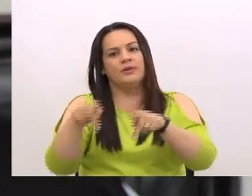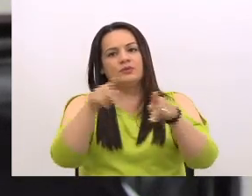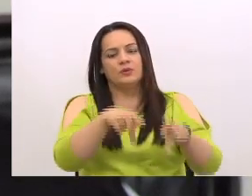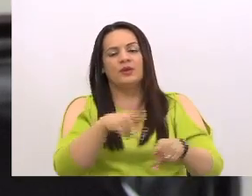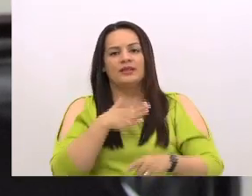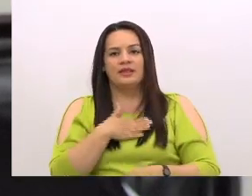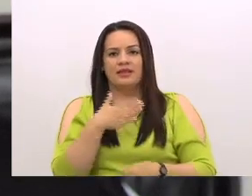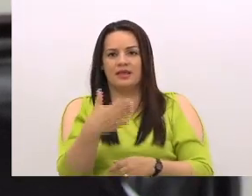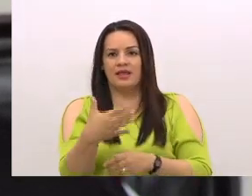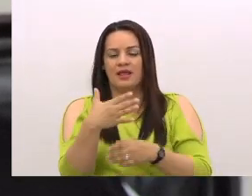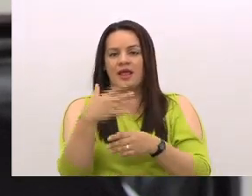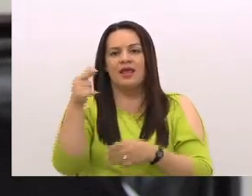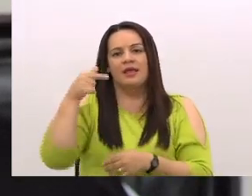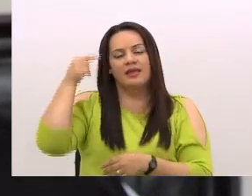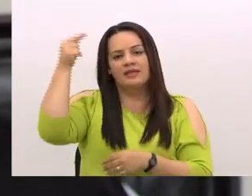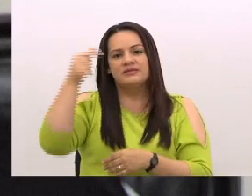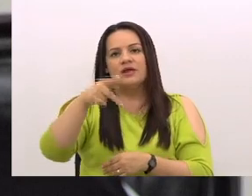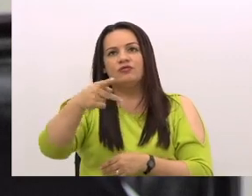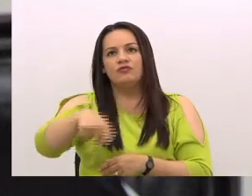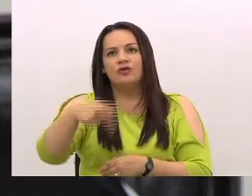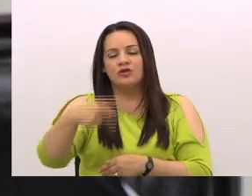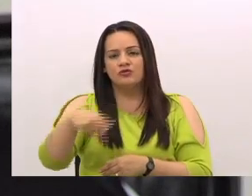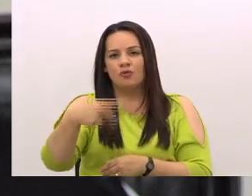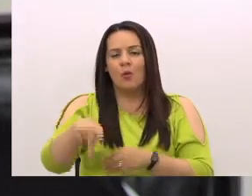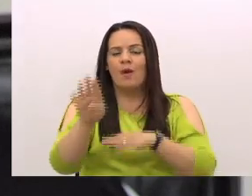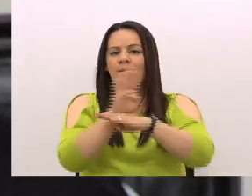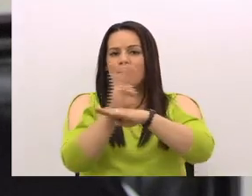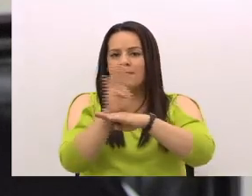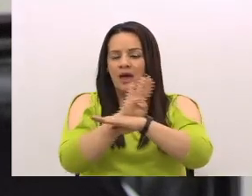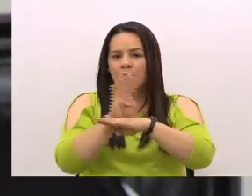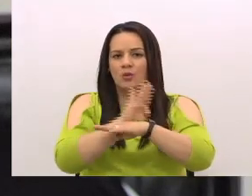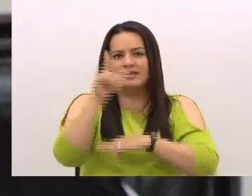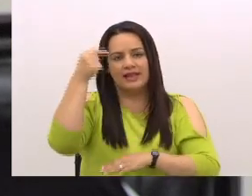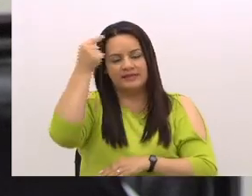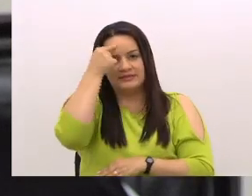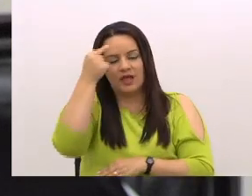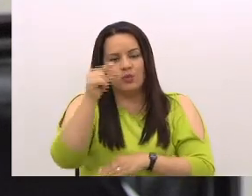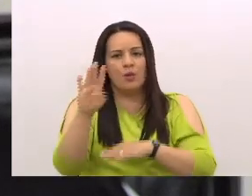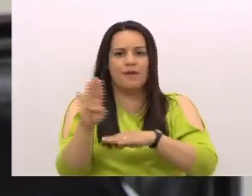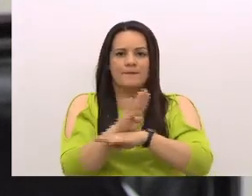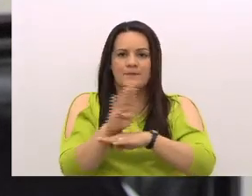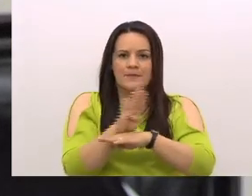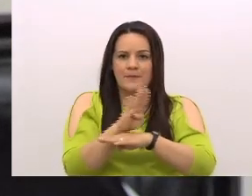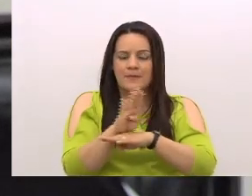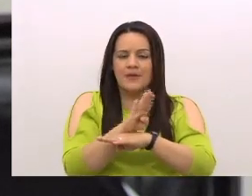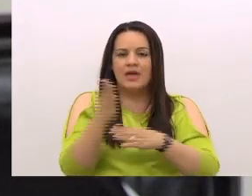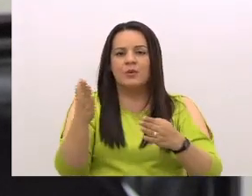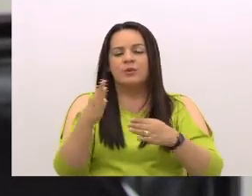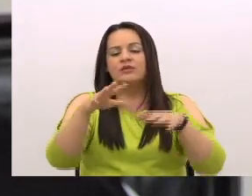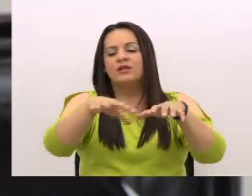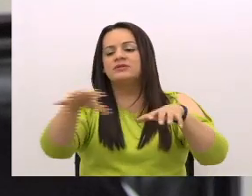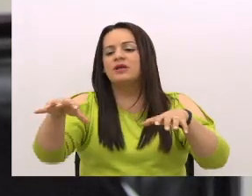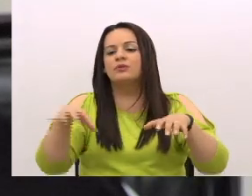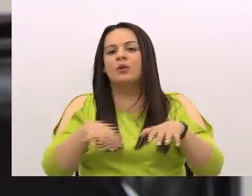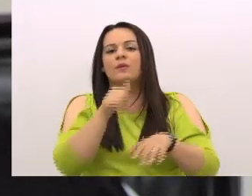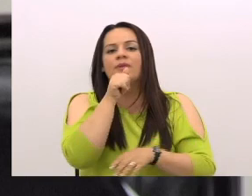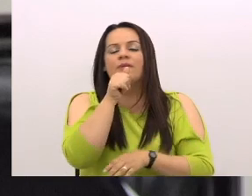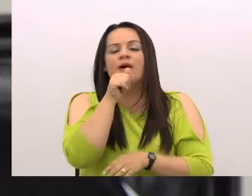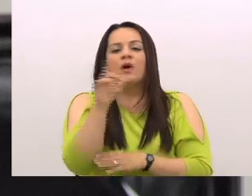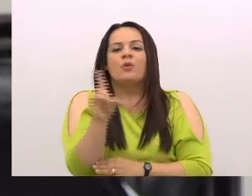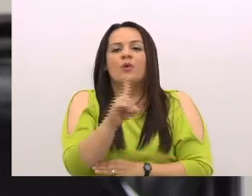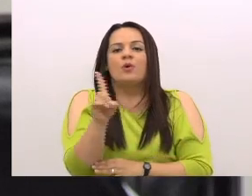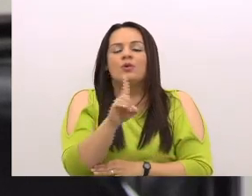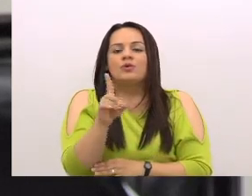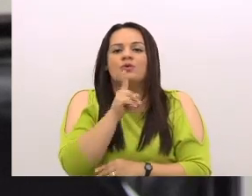dedican a gerenciar en riesgo en bancos del Estado o en bancos del sector privado, en donde